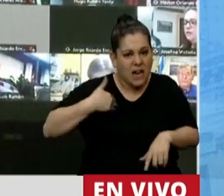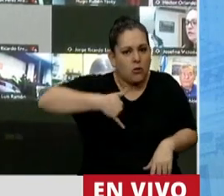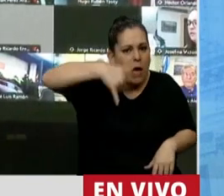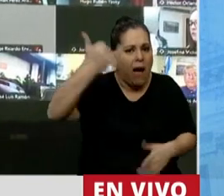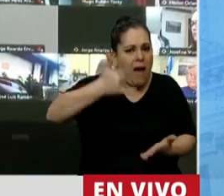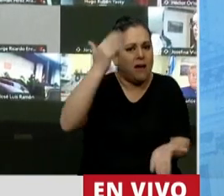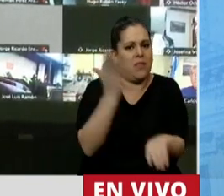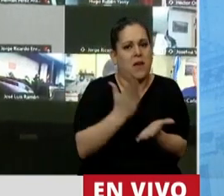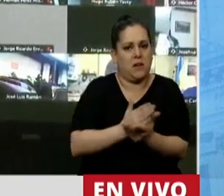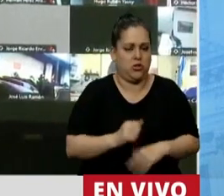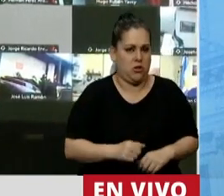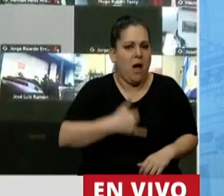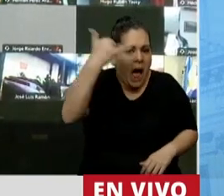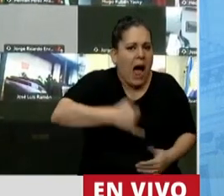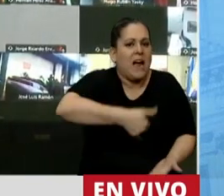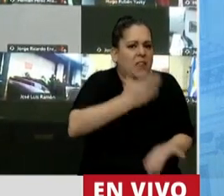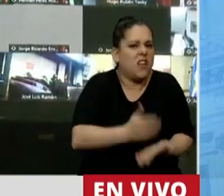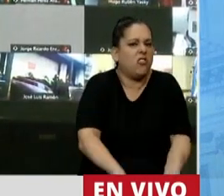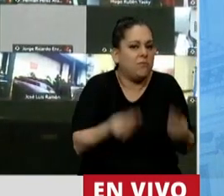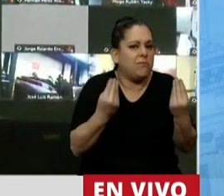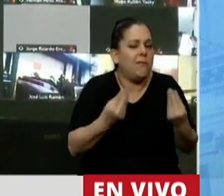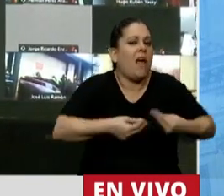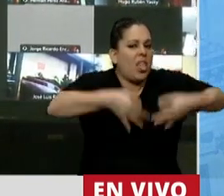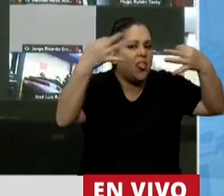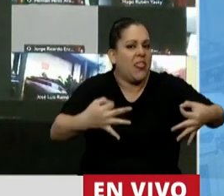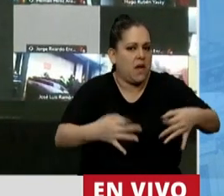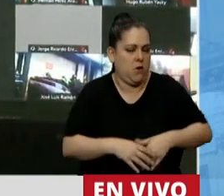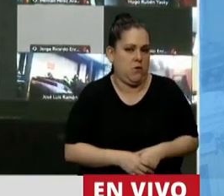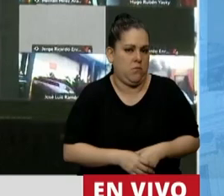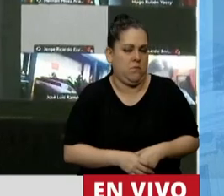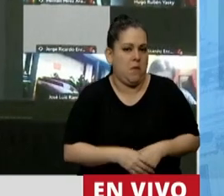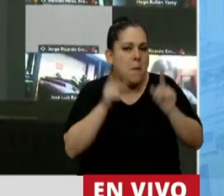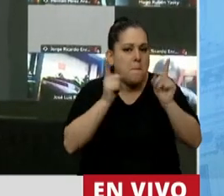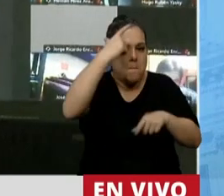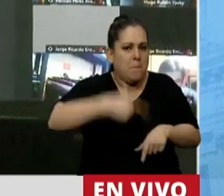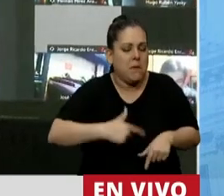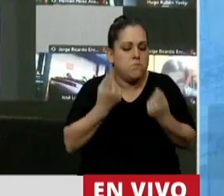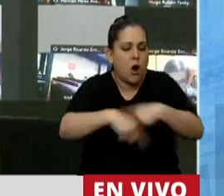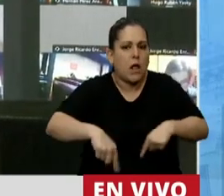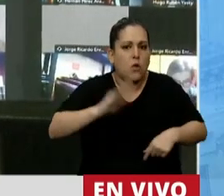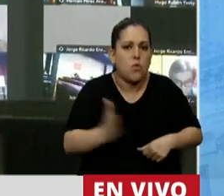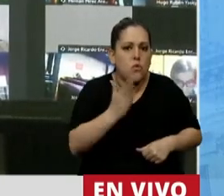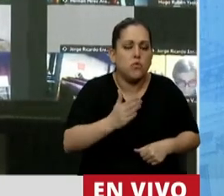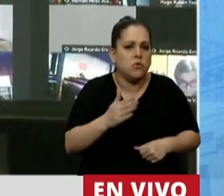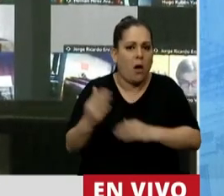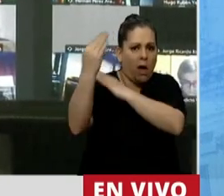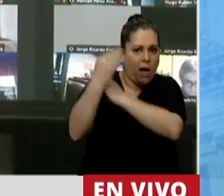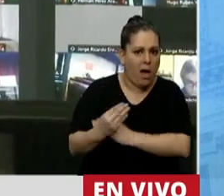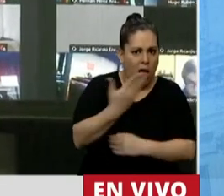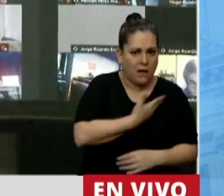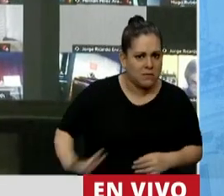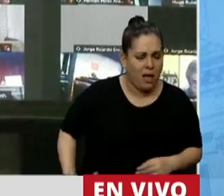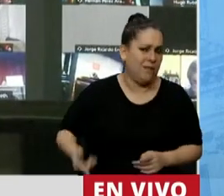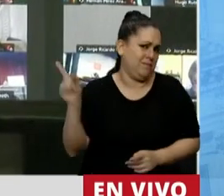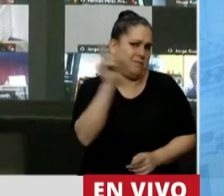derecho, tienen derecho a ser dignos, a generarse sus propios recursos sin depender del Estado.